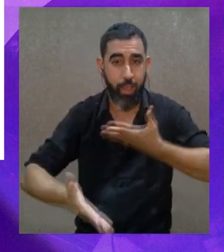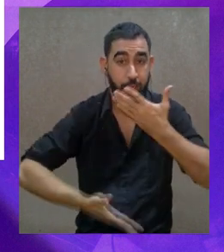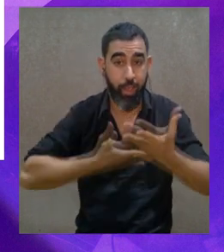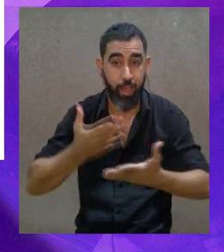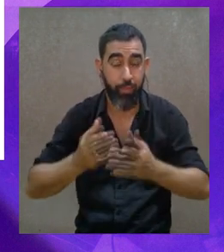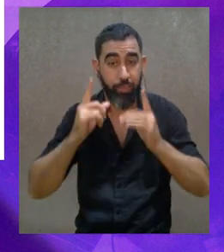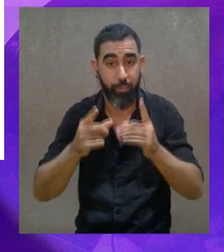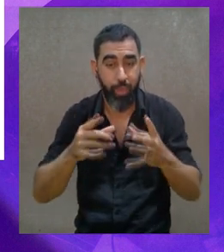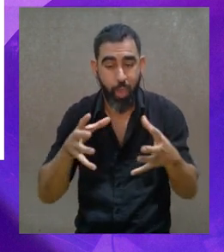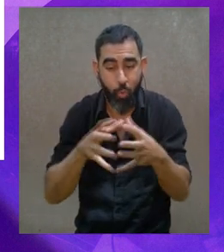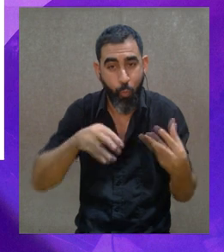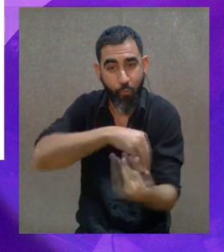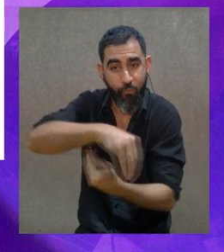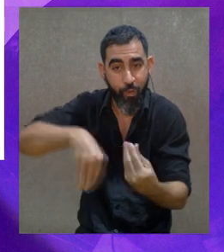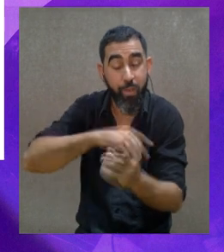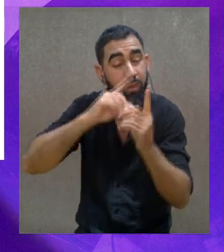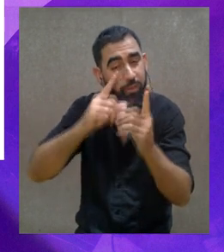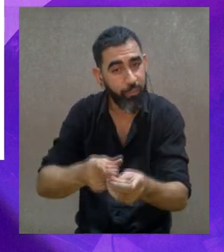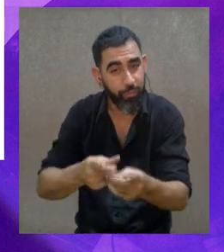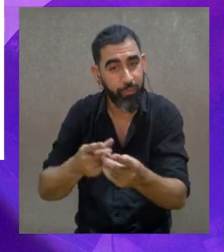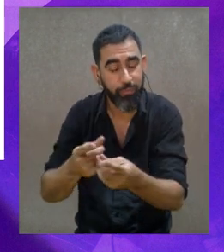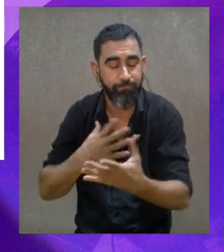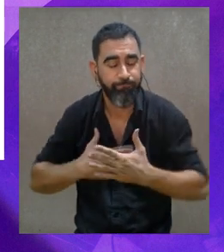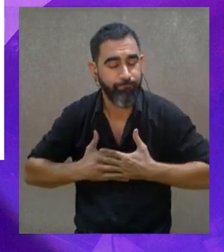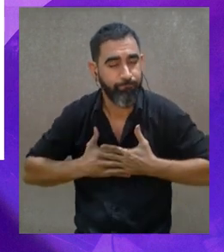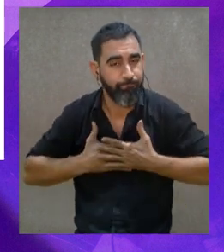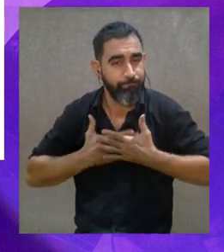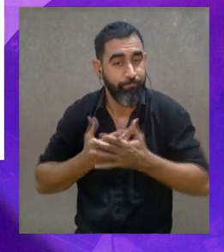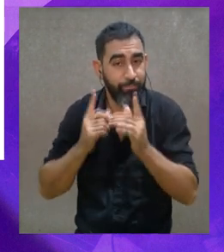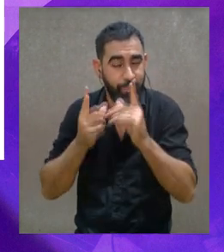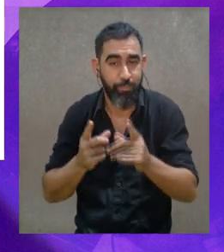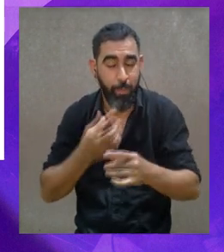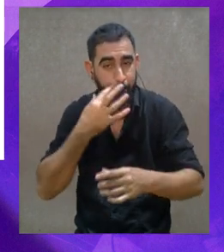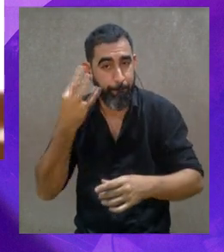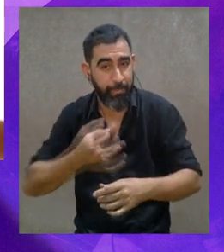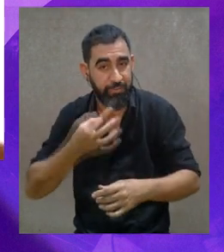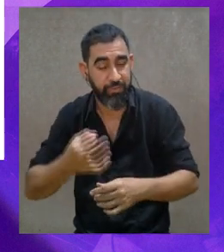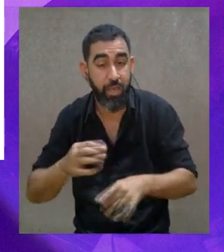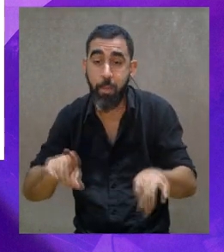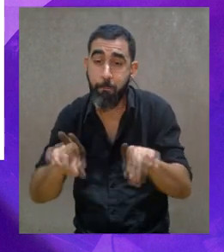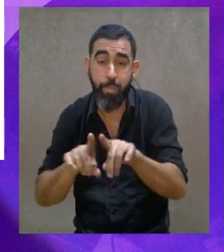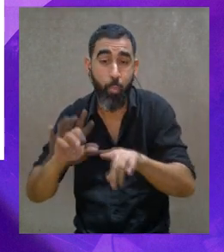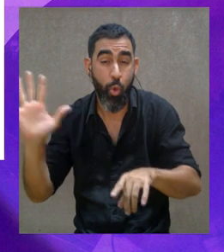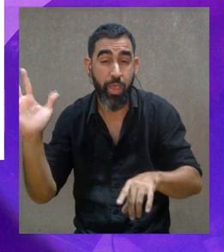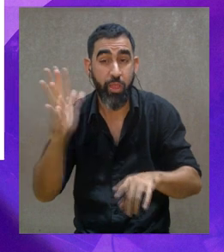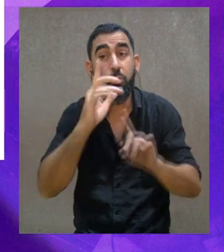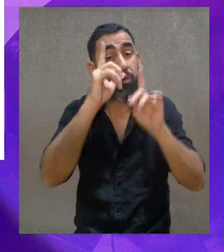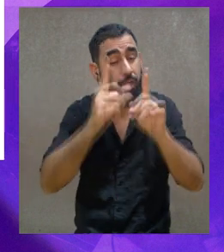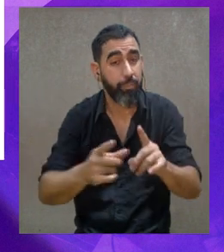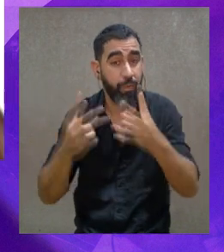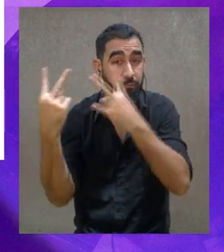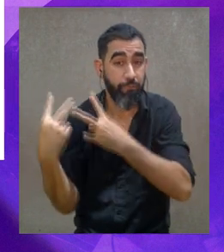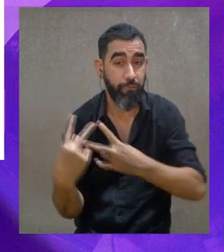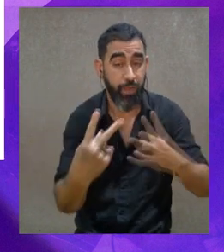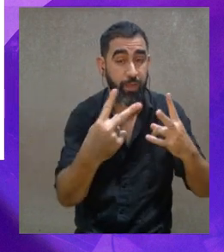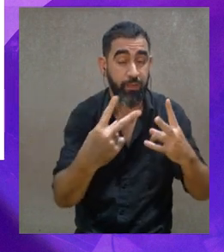ese encuentro, o sea, a sus núcleos familiares también los conmovió y les llegó de una manera muy especial, así como cuando